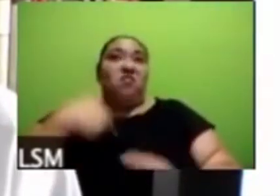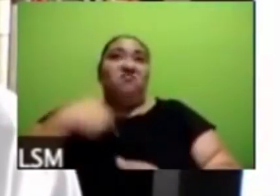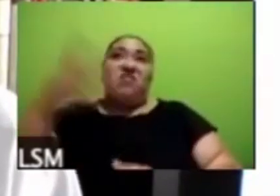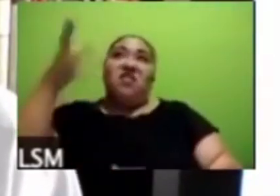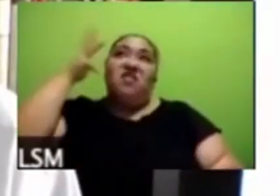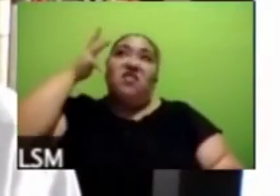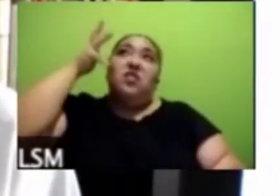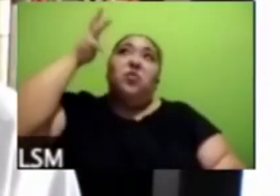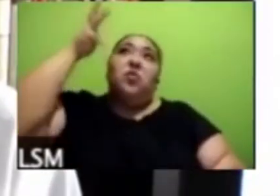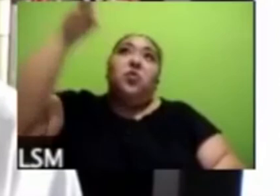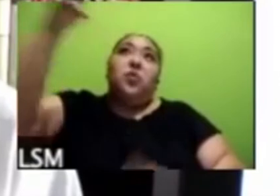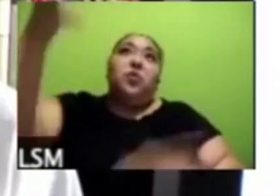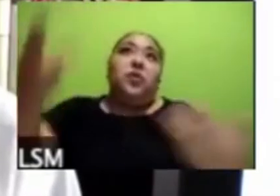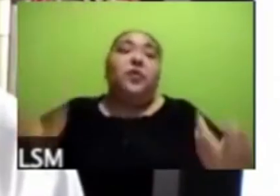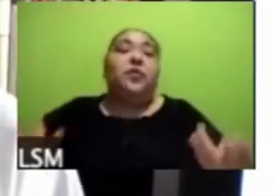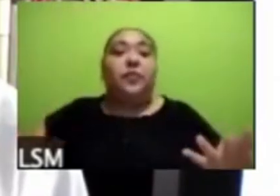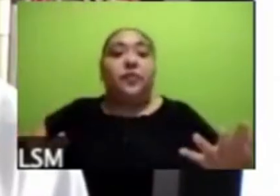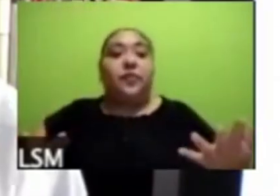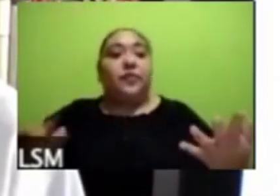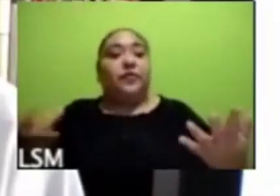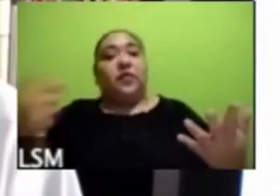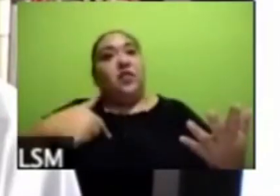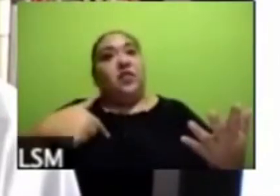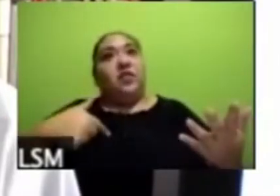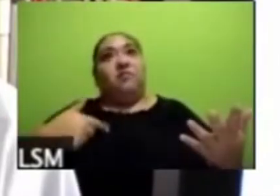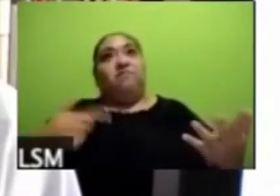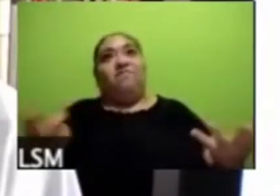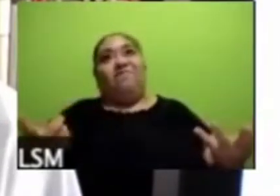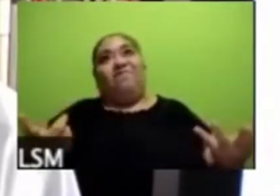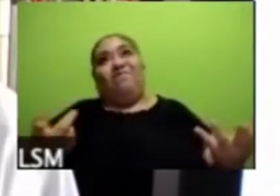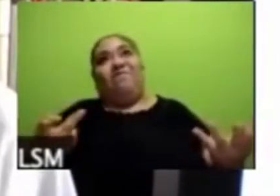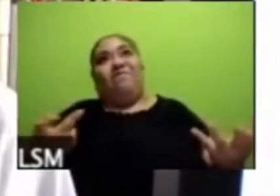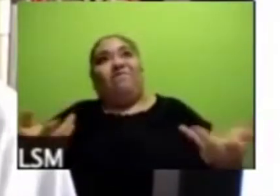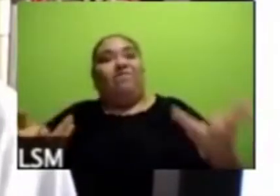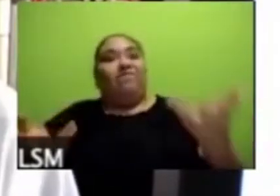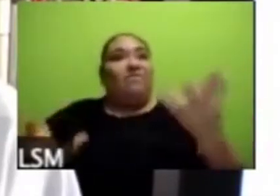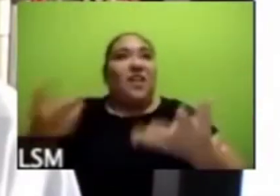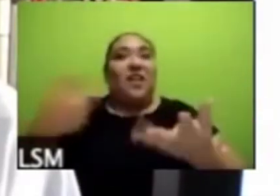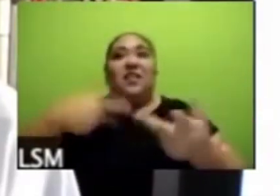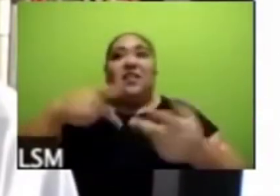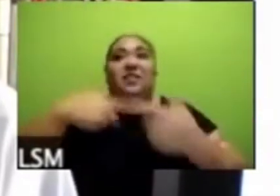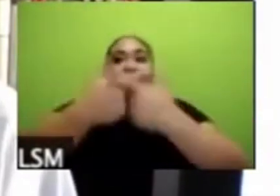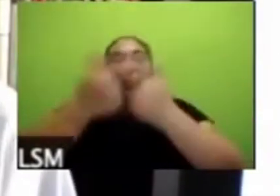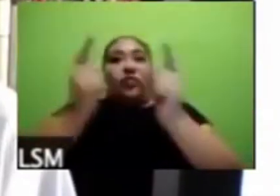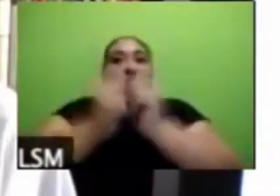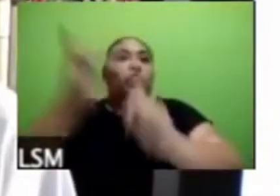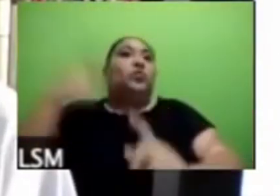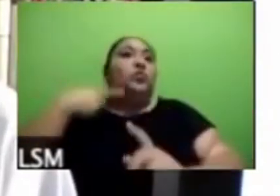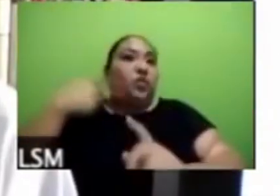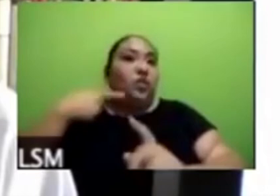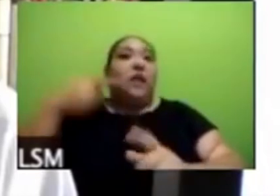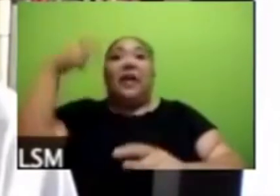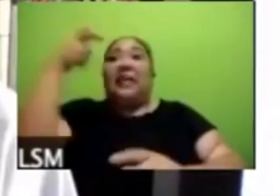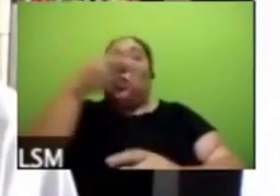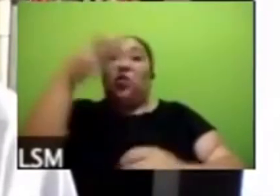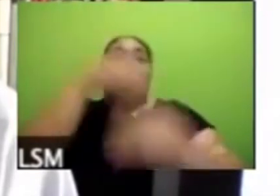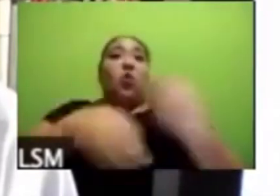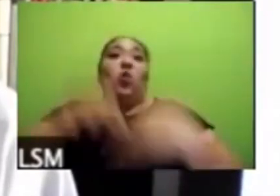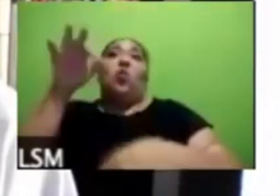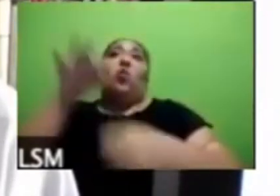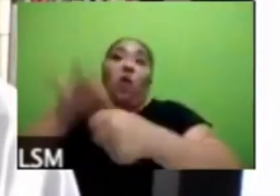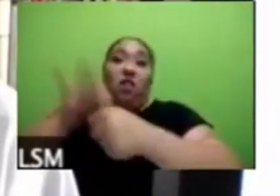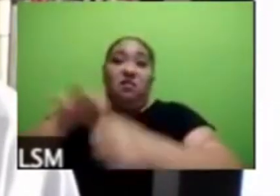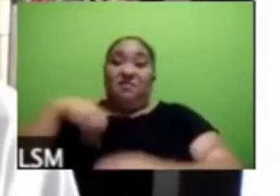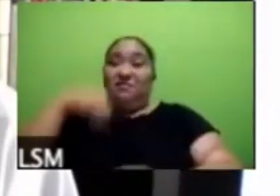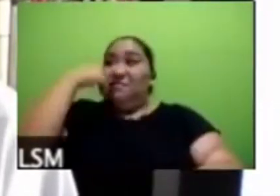electoral incluso de propuestas de partidos y de liderazgos pues esto se va a tener que replantear con toda claridad